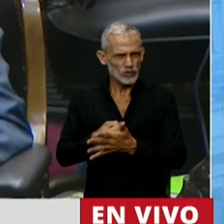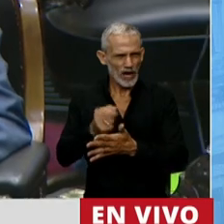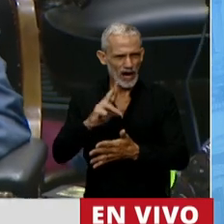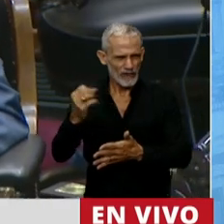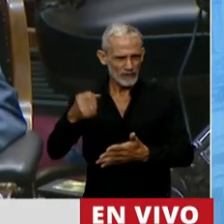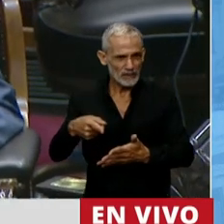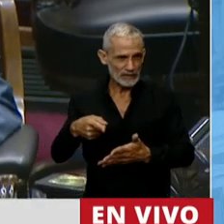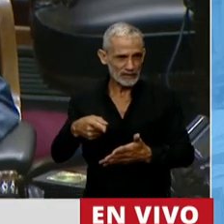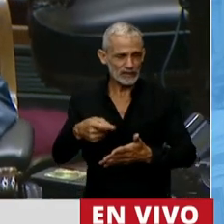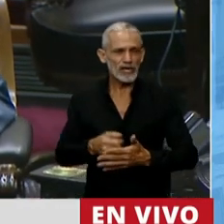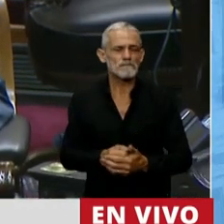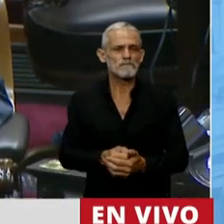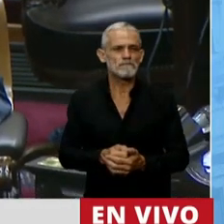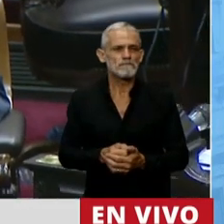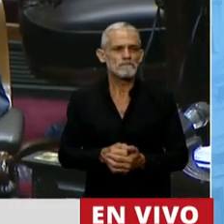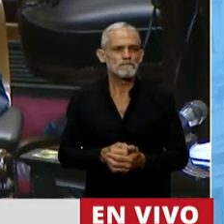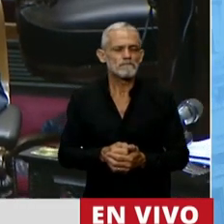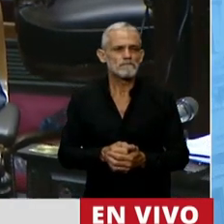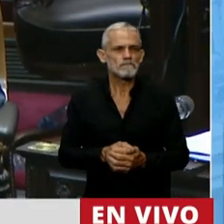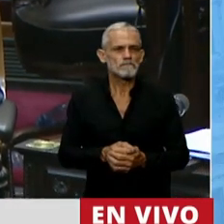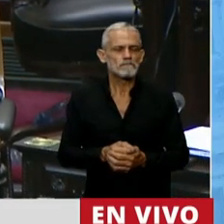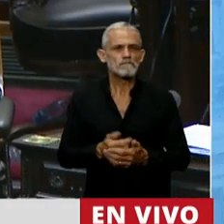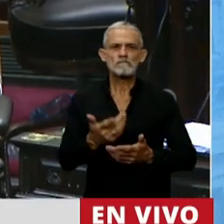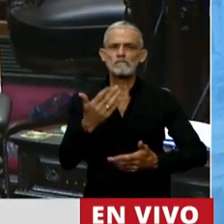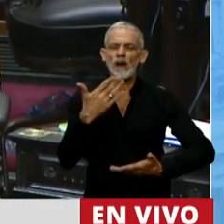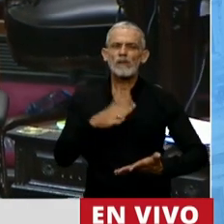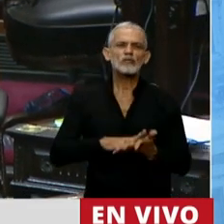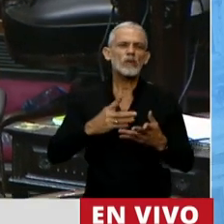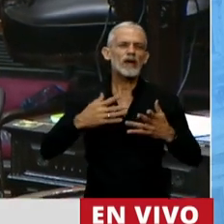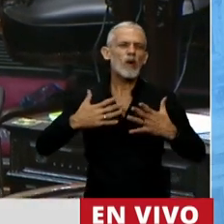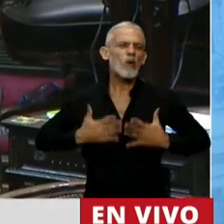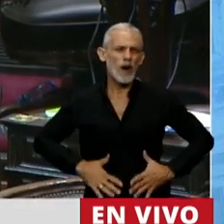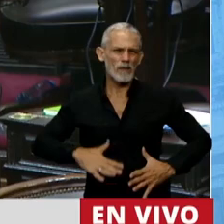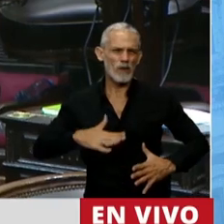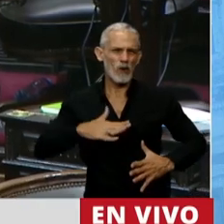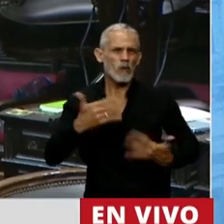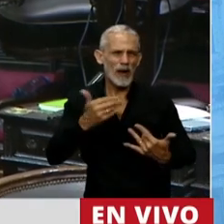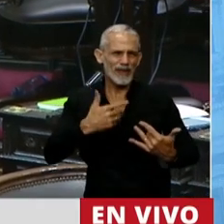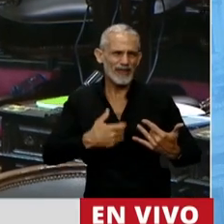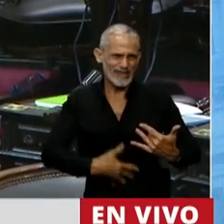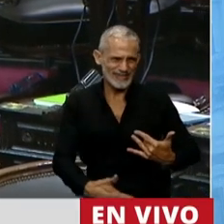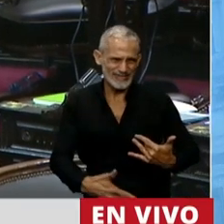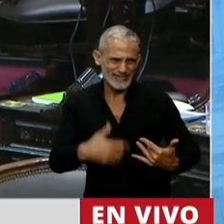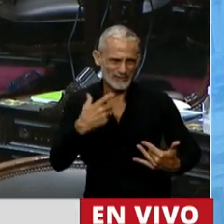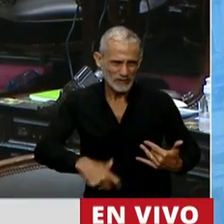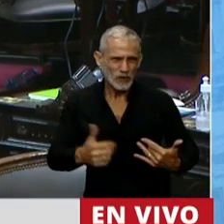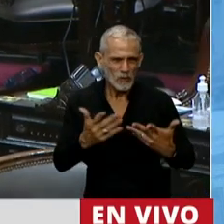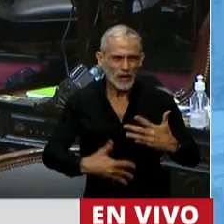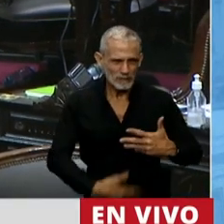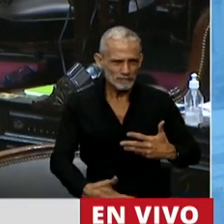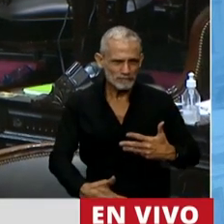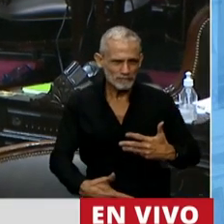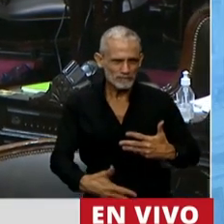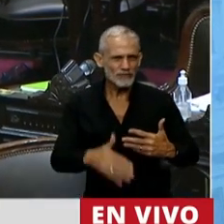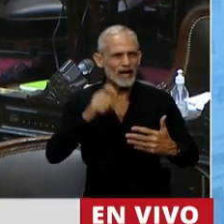Cuando hablamos de cuerpos gestantes y me quiero detener en este